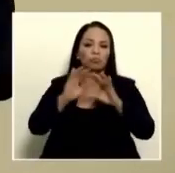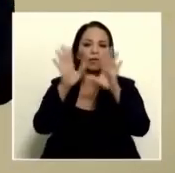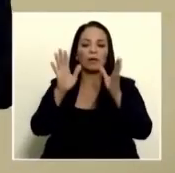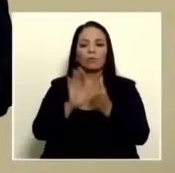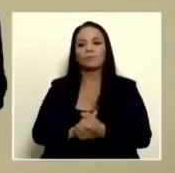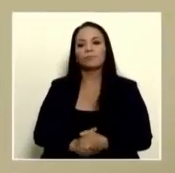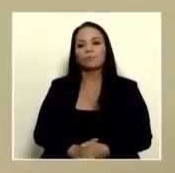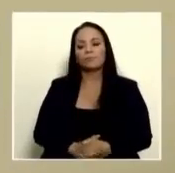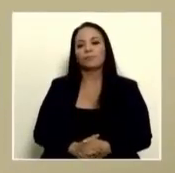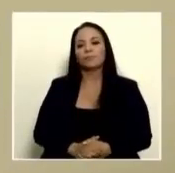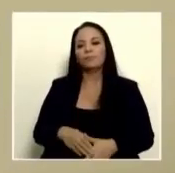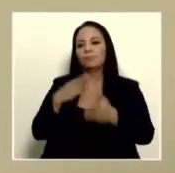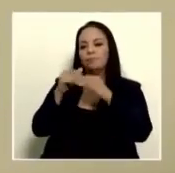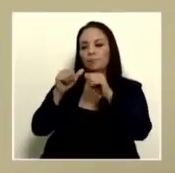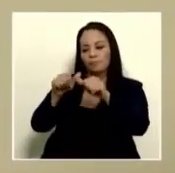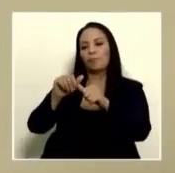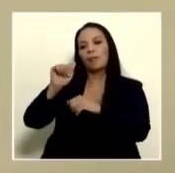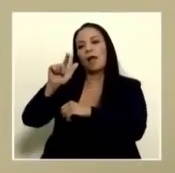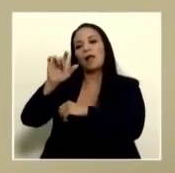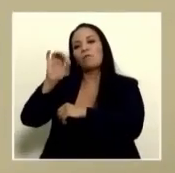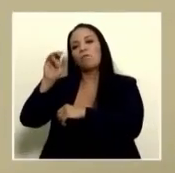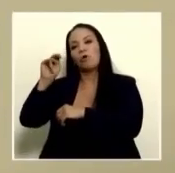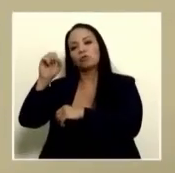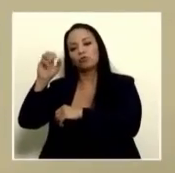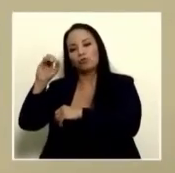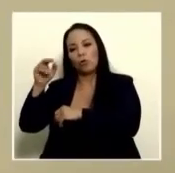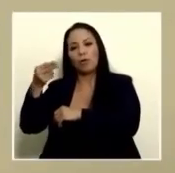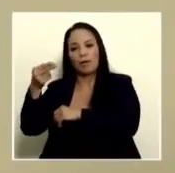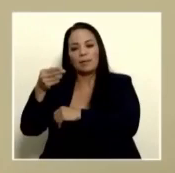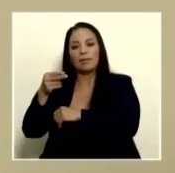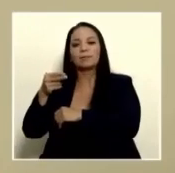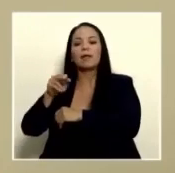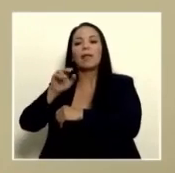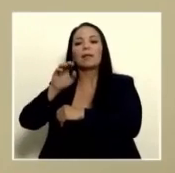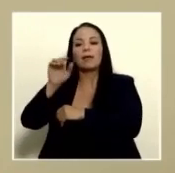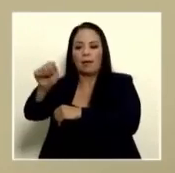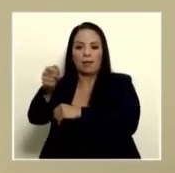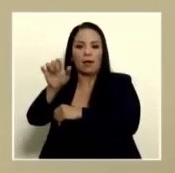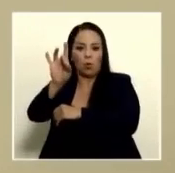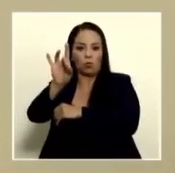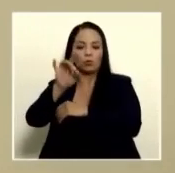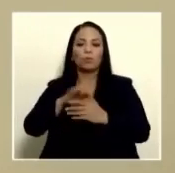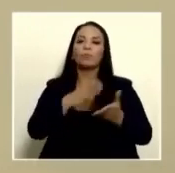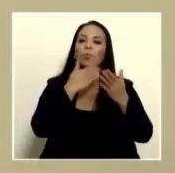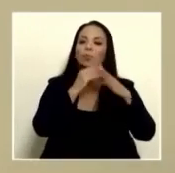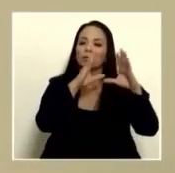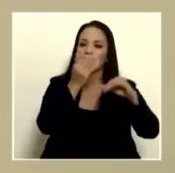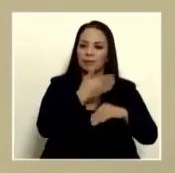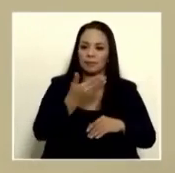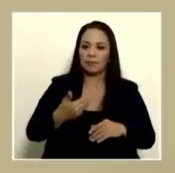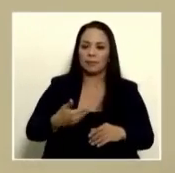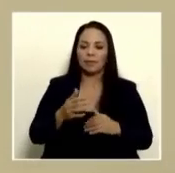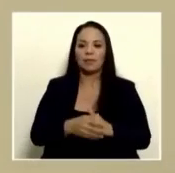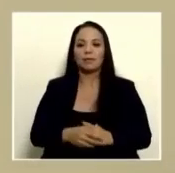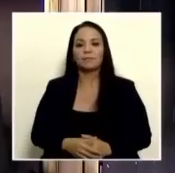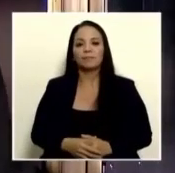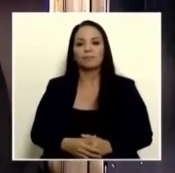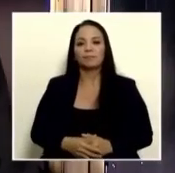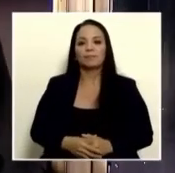continuamos ahora con Alfonso Hernández de Multimedios presidente buenas tardes por acá